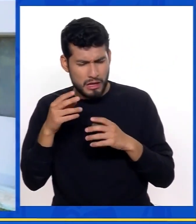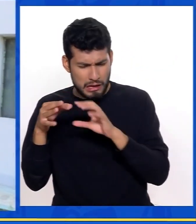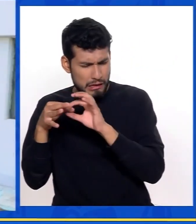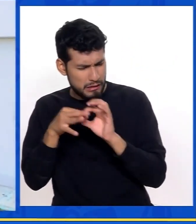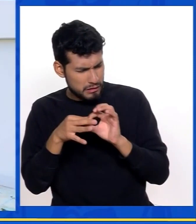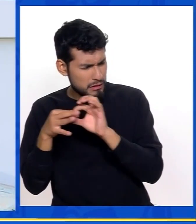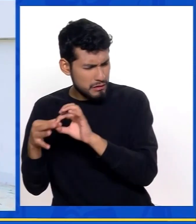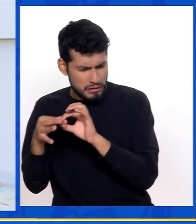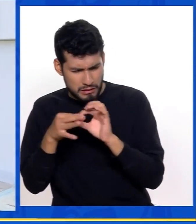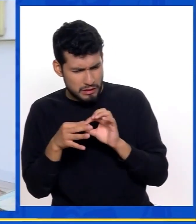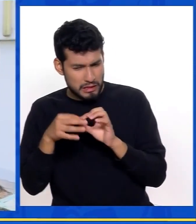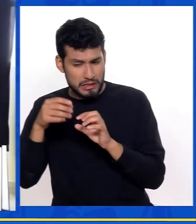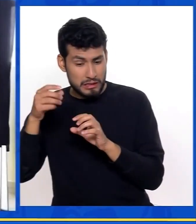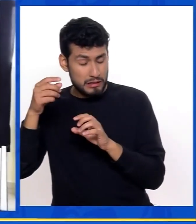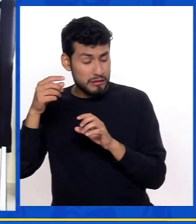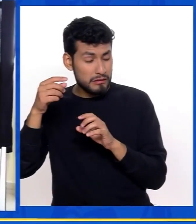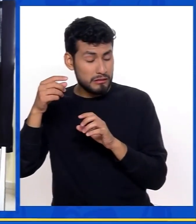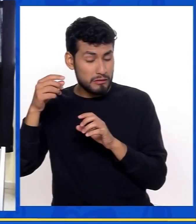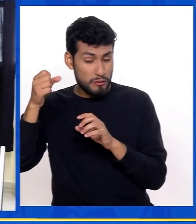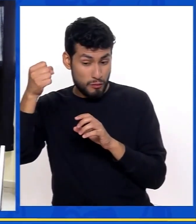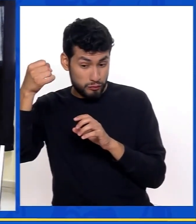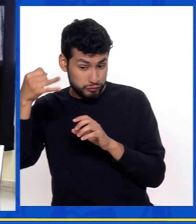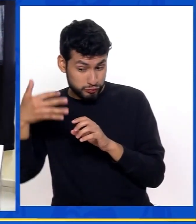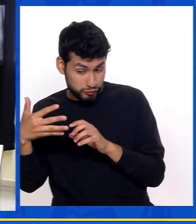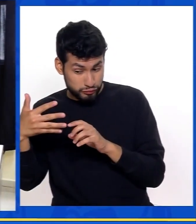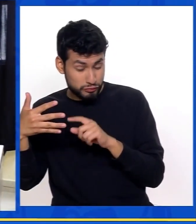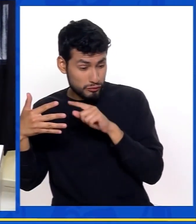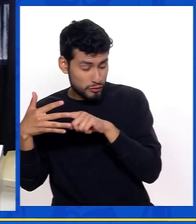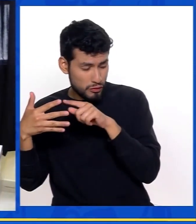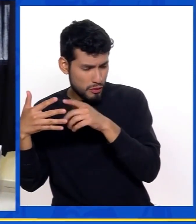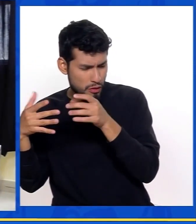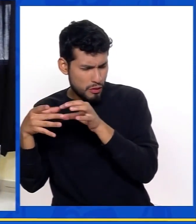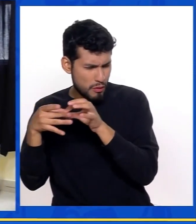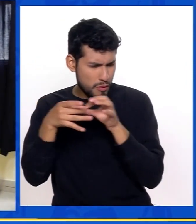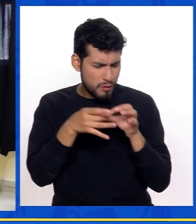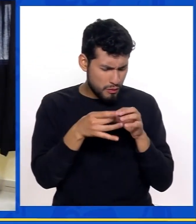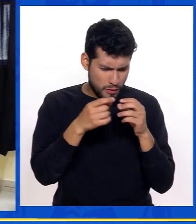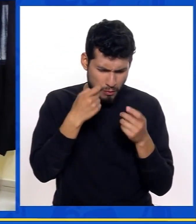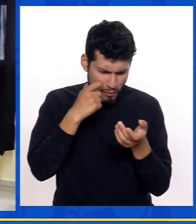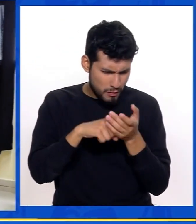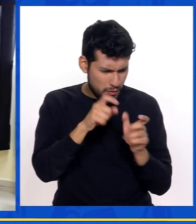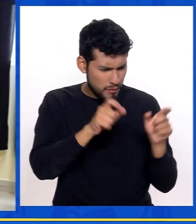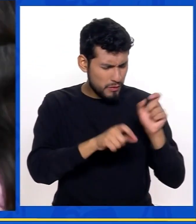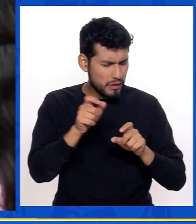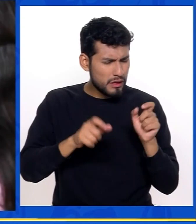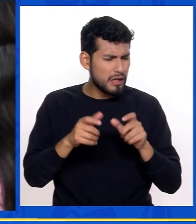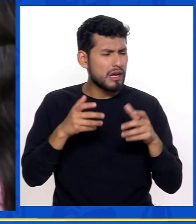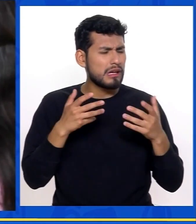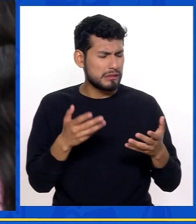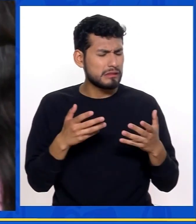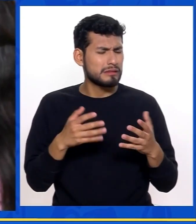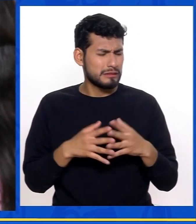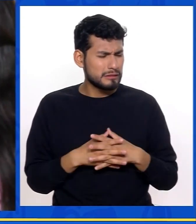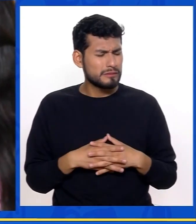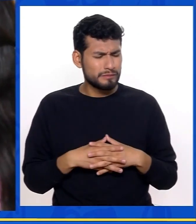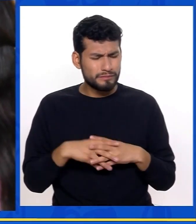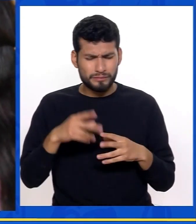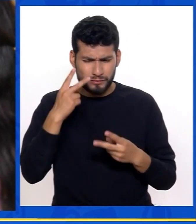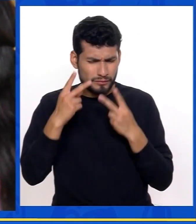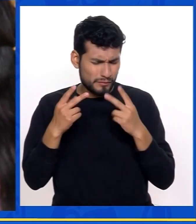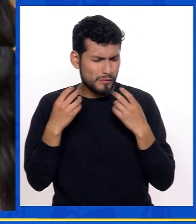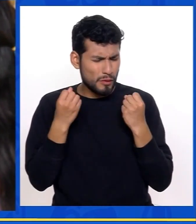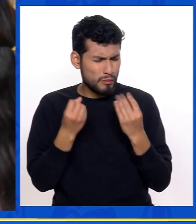perfil, digamos, que se observa, y que evidentemente es una realidad que está